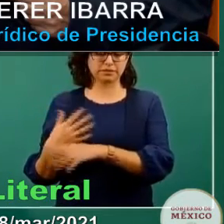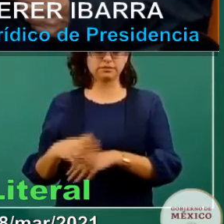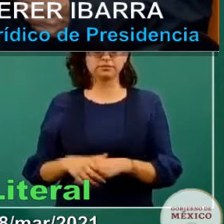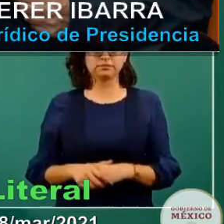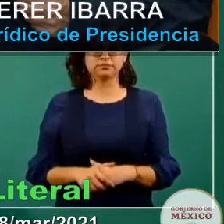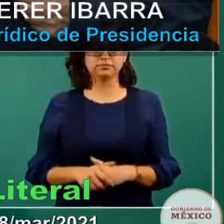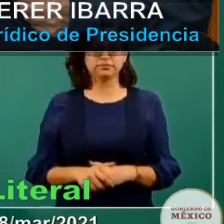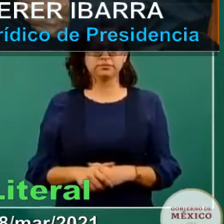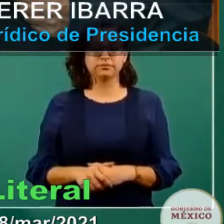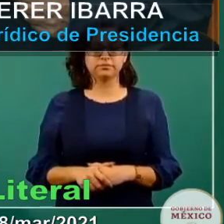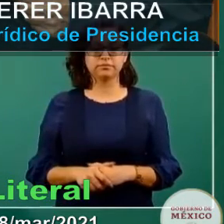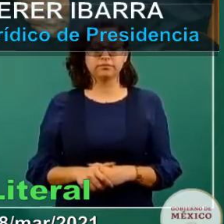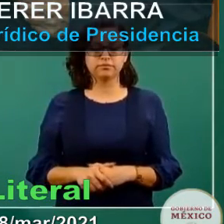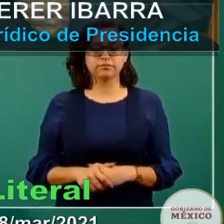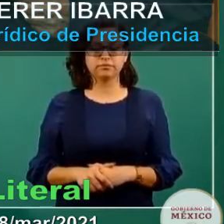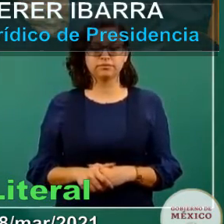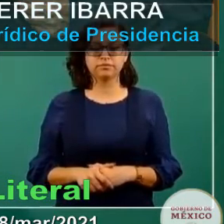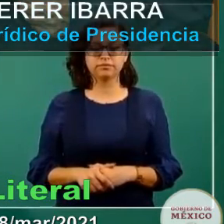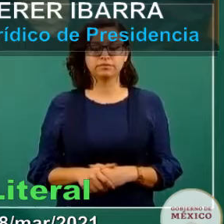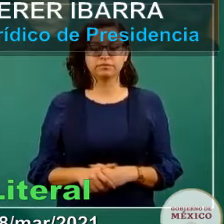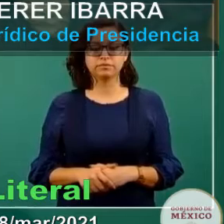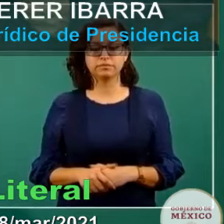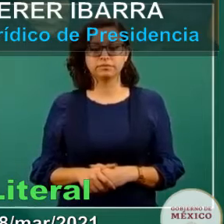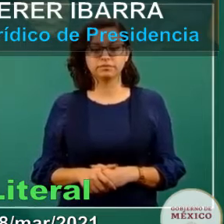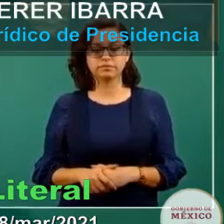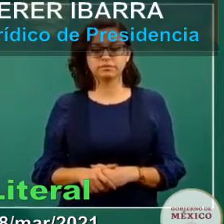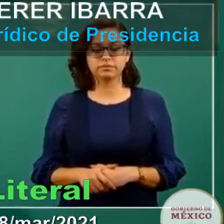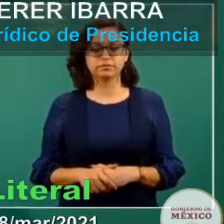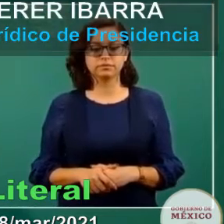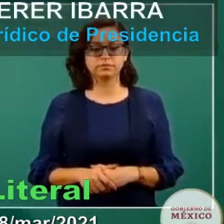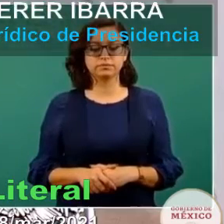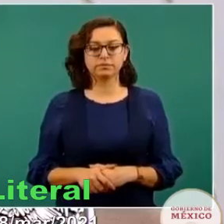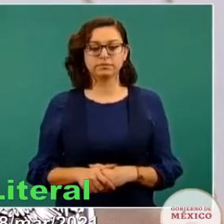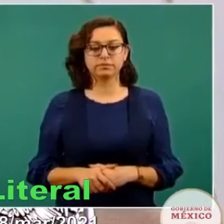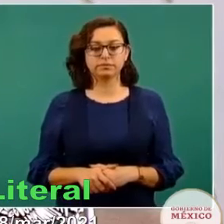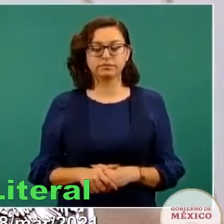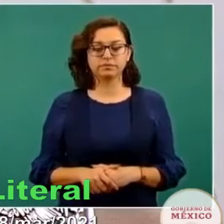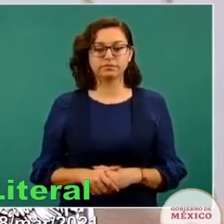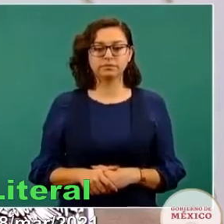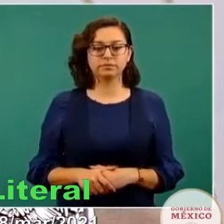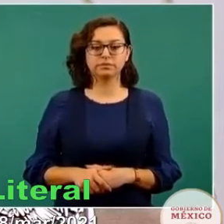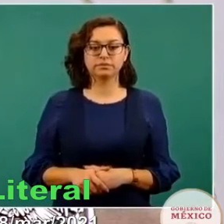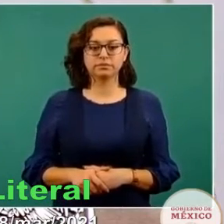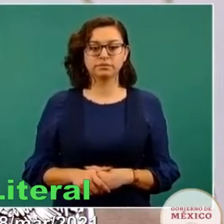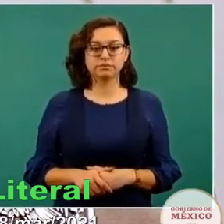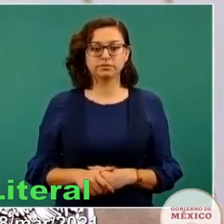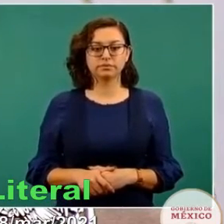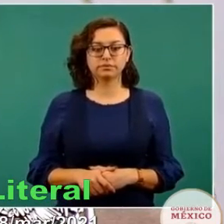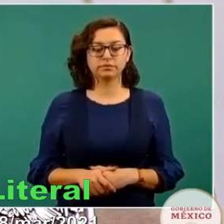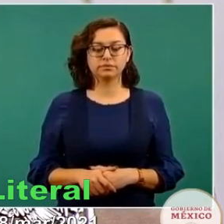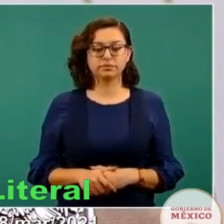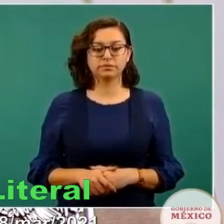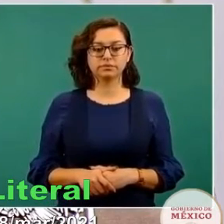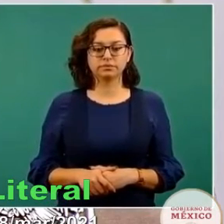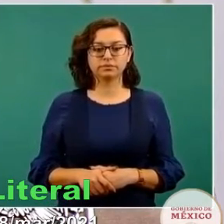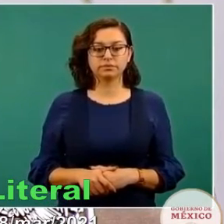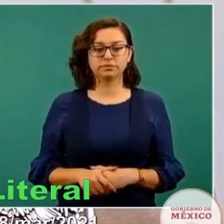concediera la suspensión a una